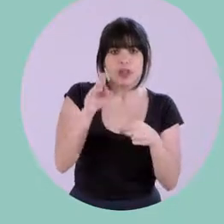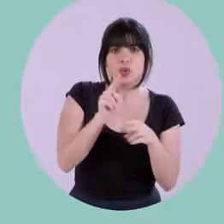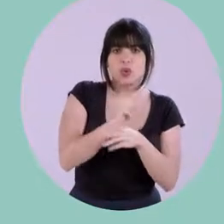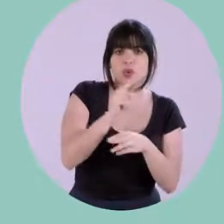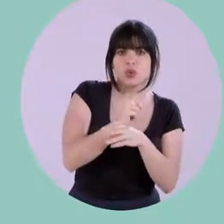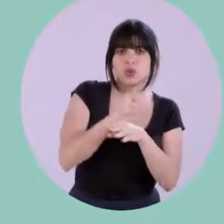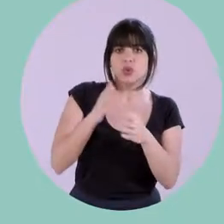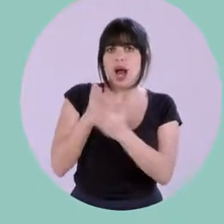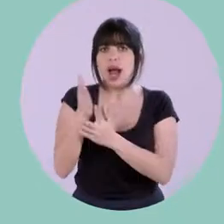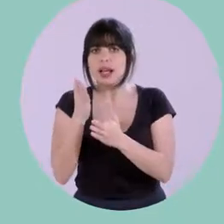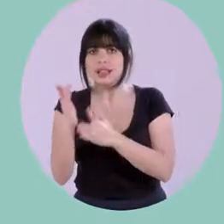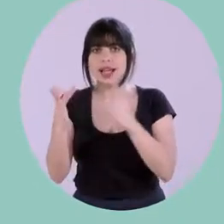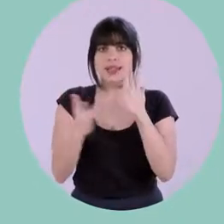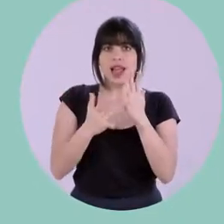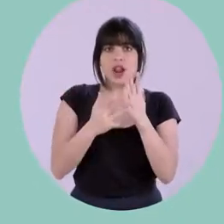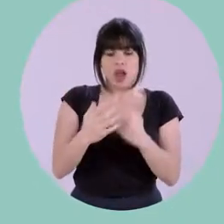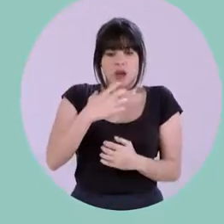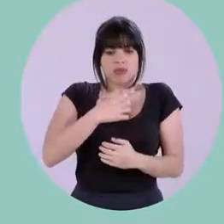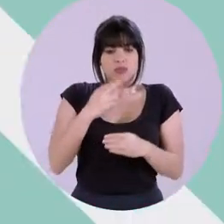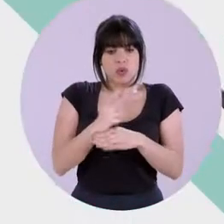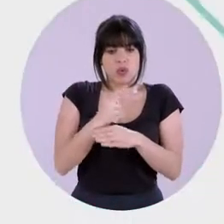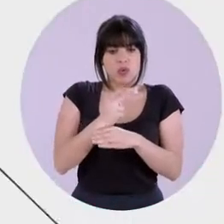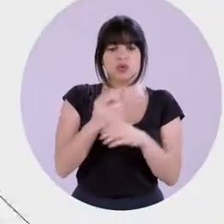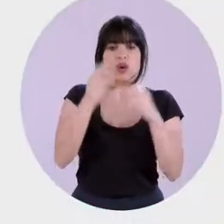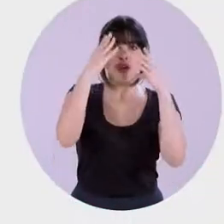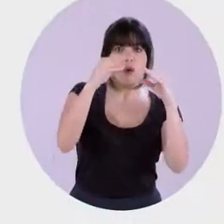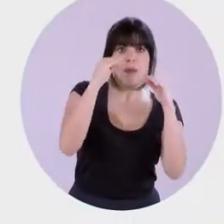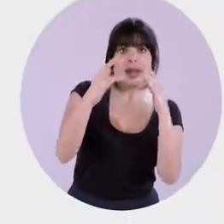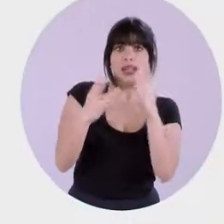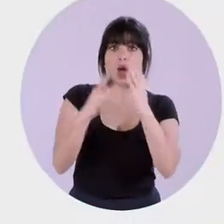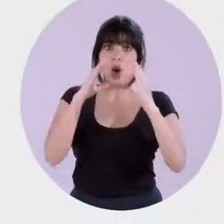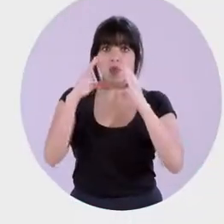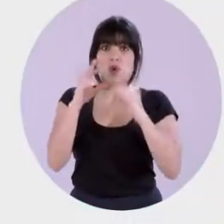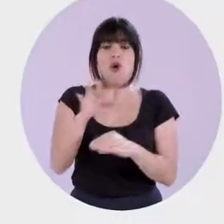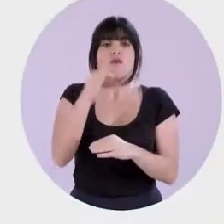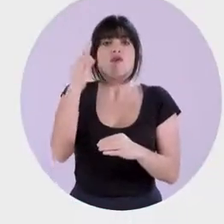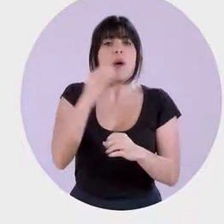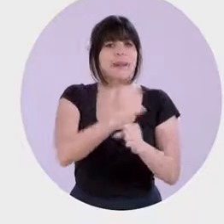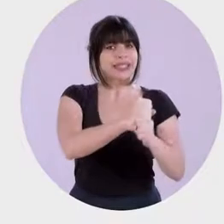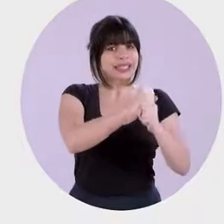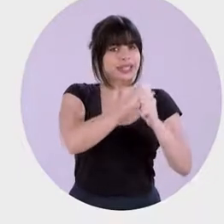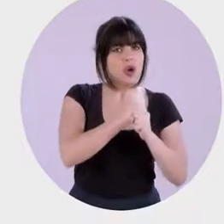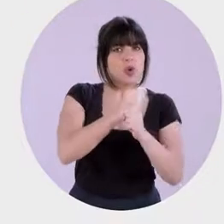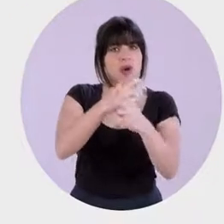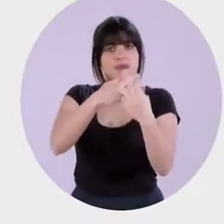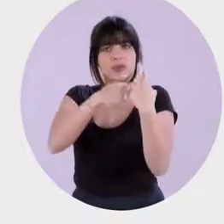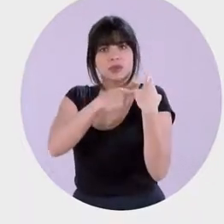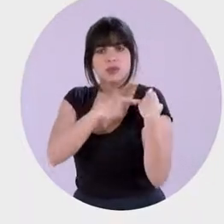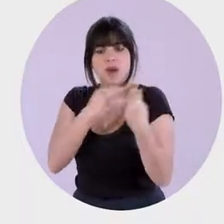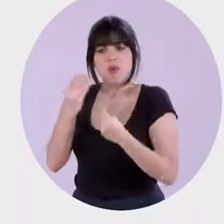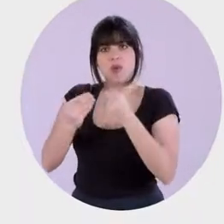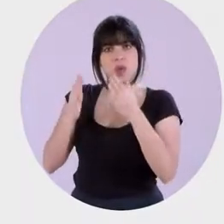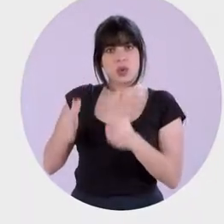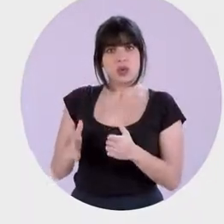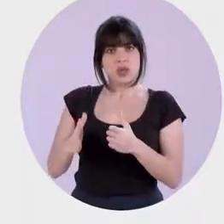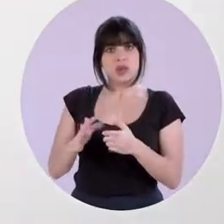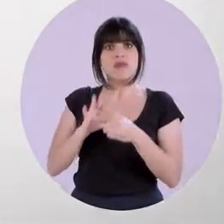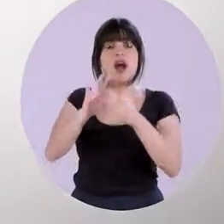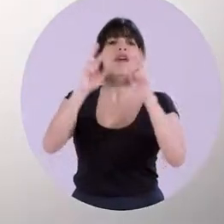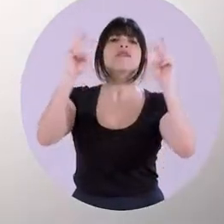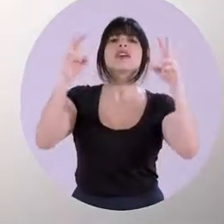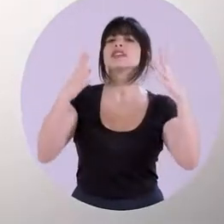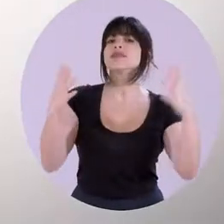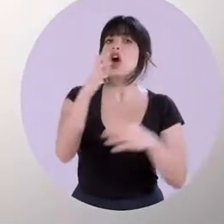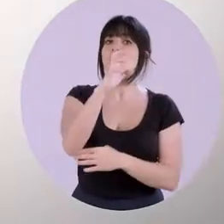y apropiación de las tecnologías de la información y las comunicaciones, de forma segura, responsable y productiva. Bajo el